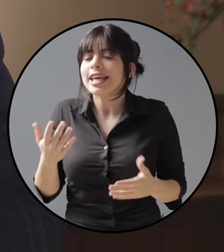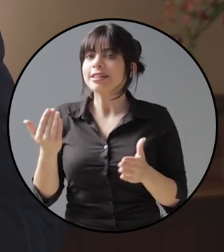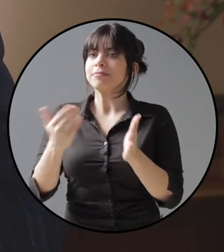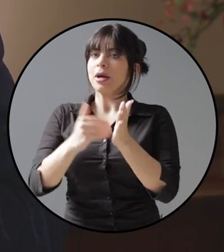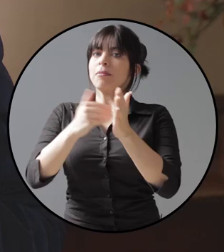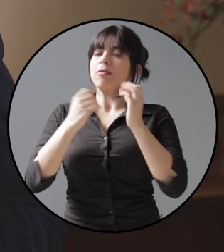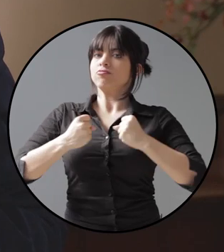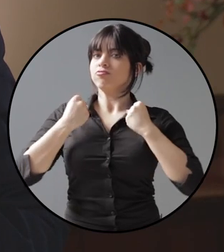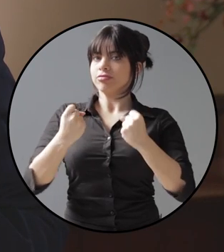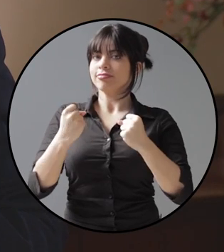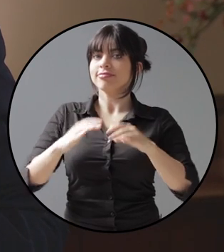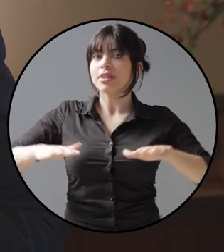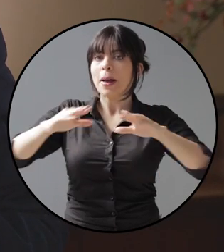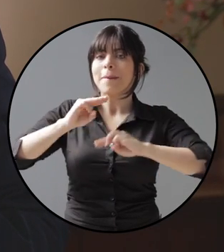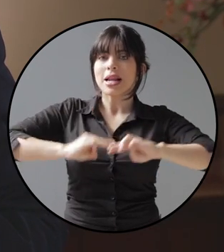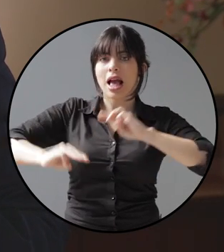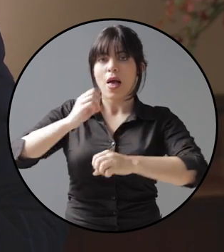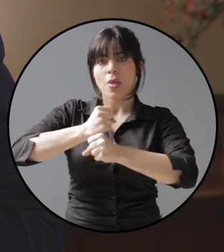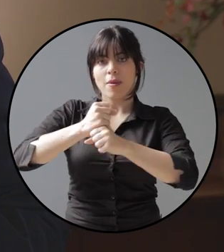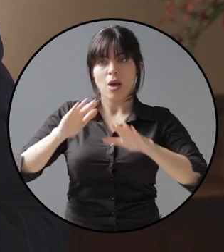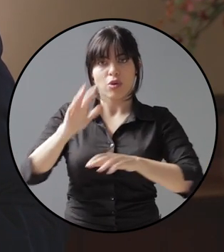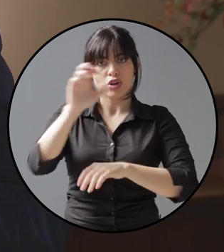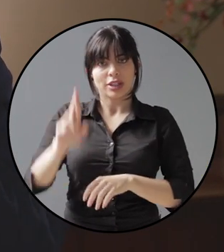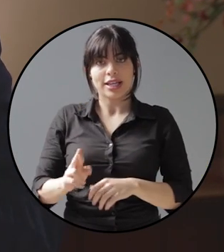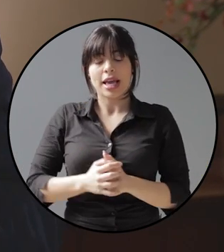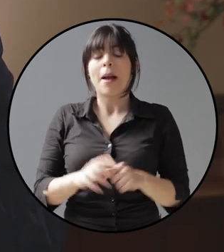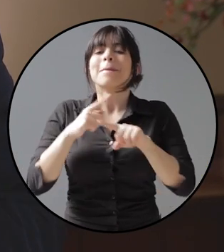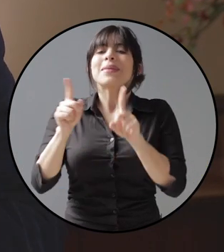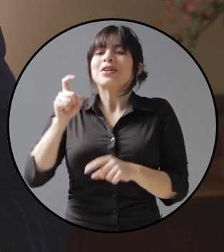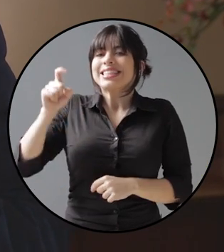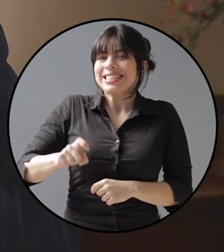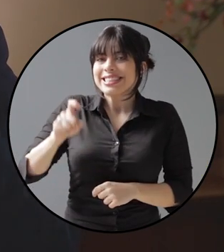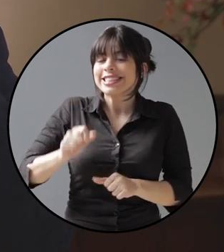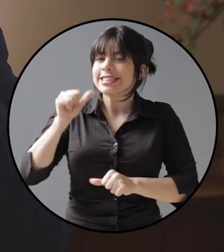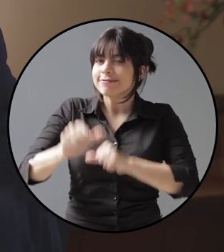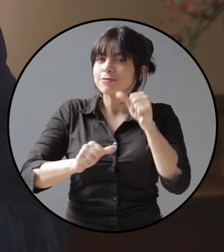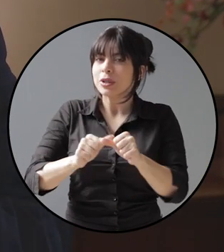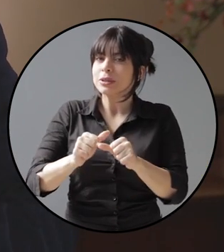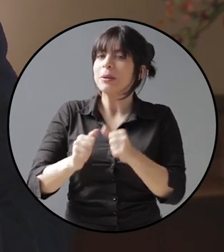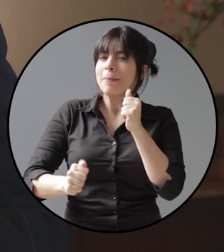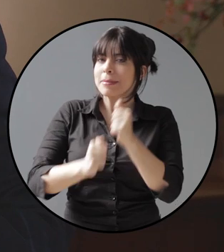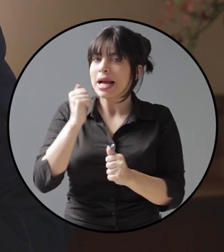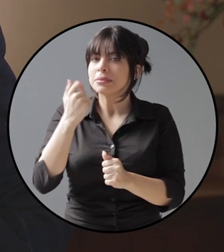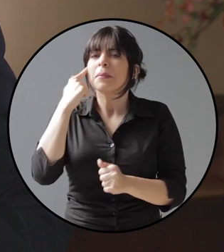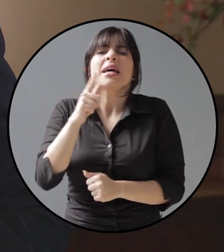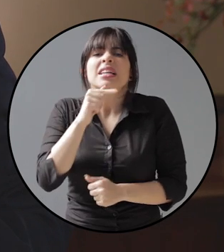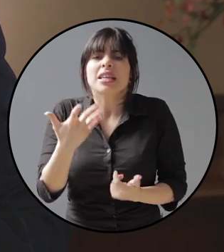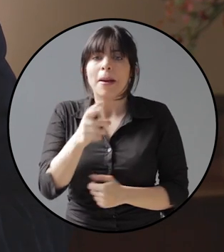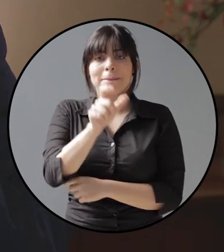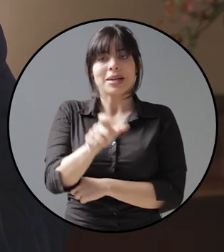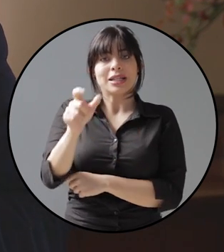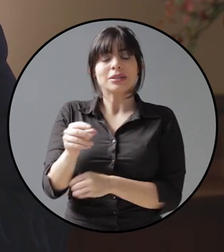recuperando el vigor en el mercado laboral costarricense, pero es necesario un esfuerzo mayor para aquellas